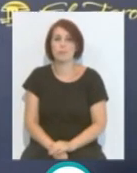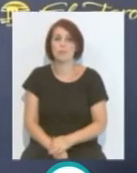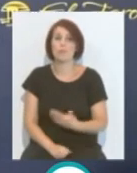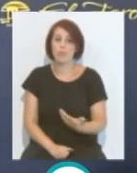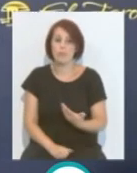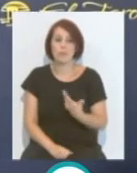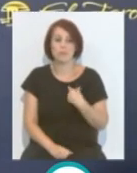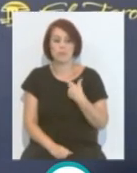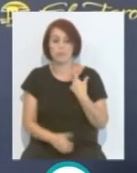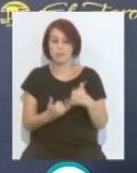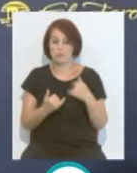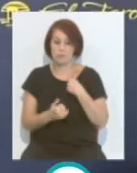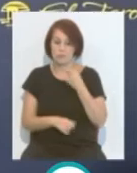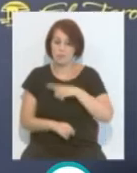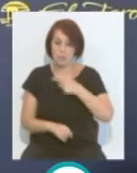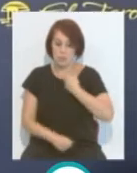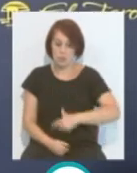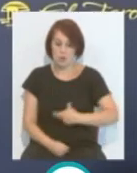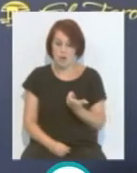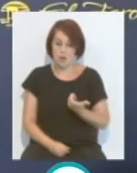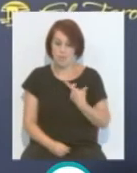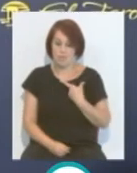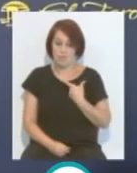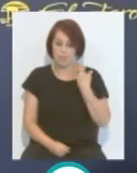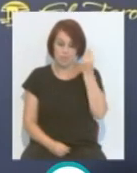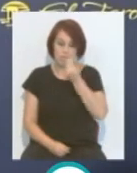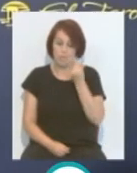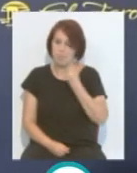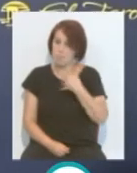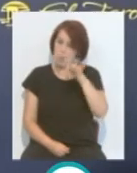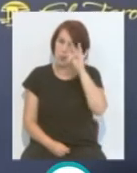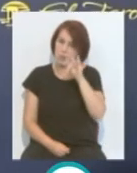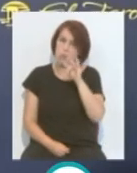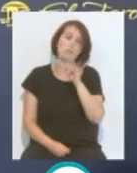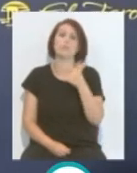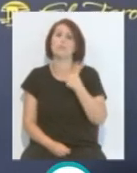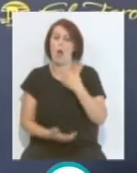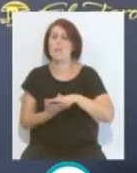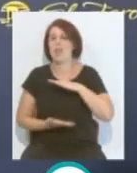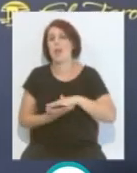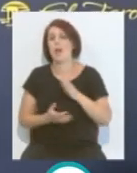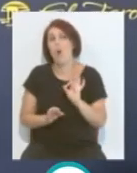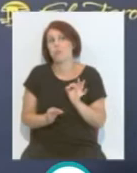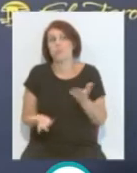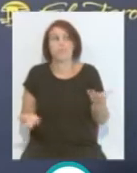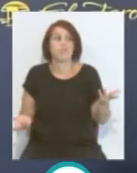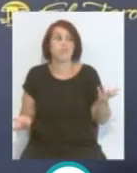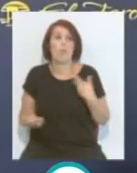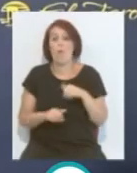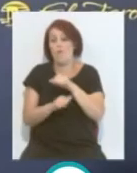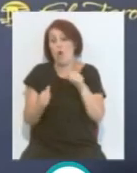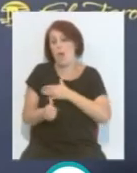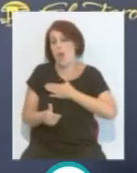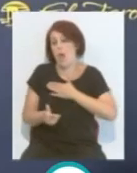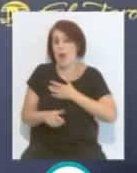Pero al final yo también, porque soy una persona que ve siempre más el vaso medio lleno, tengo esa capacidad, bueno, esa es mi manera de